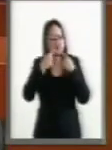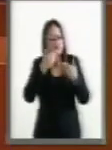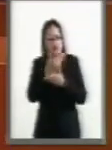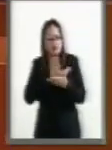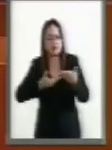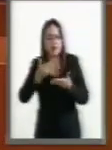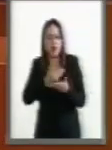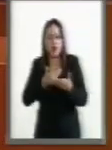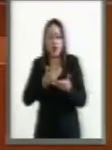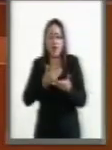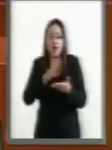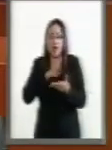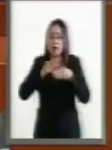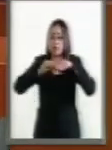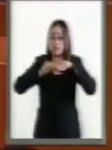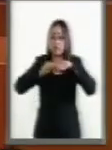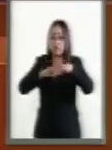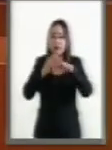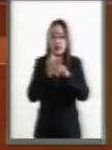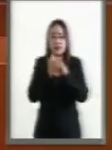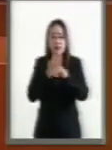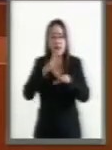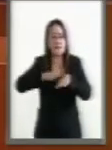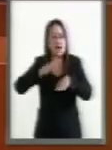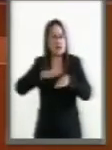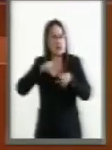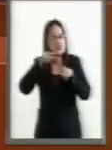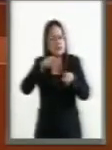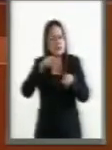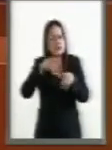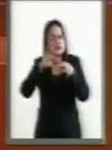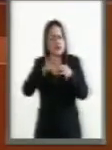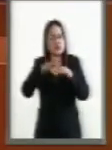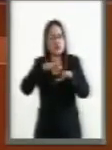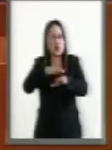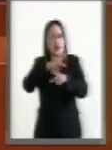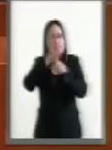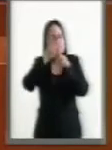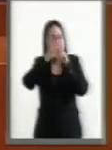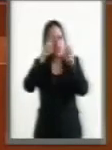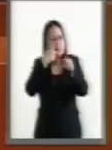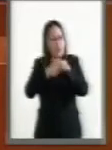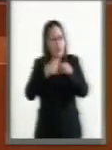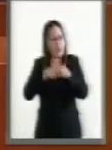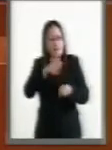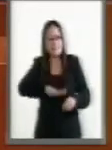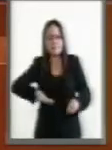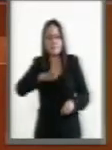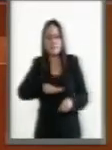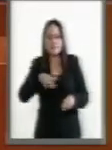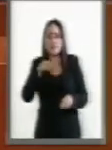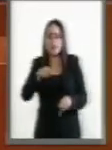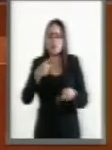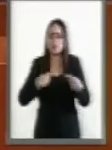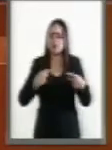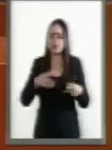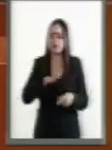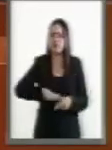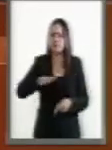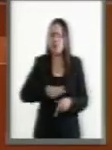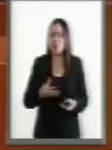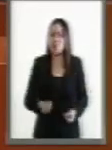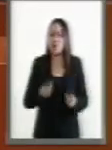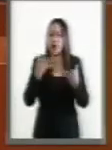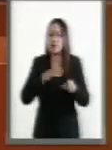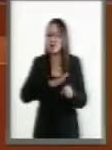difundir la mayor información epidemiológica posible en la población. Cabe destacar que